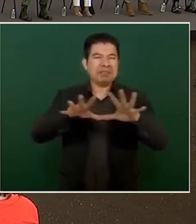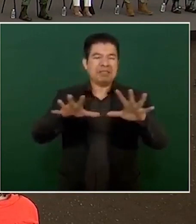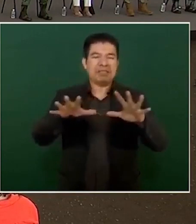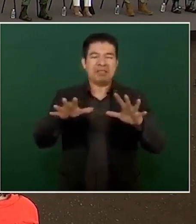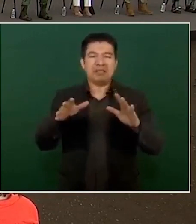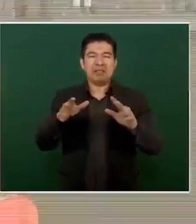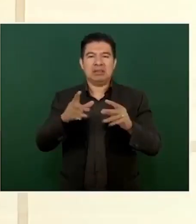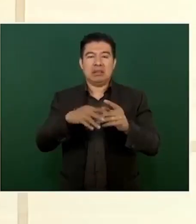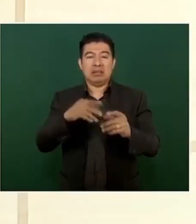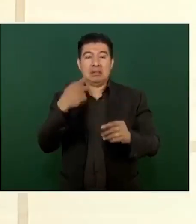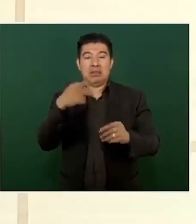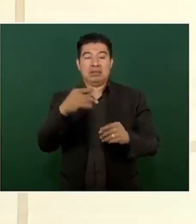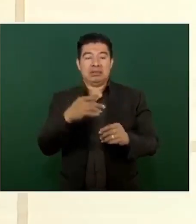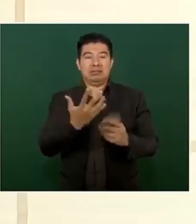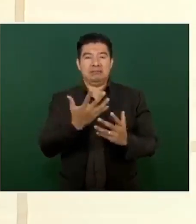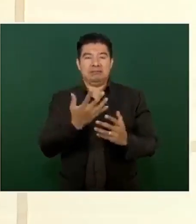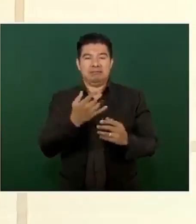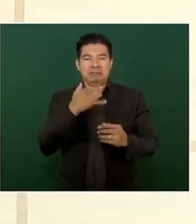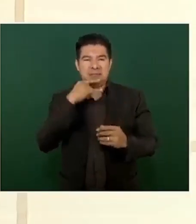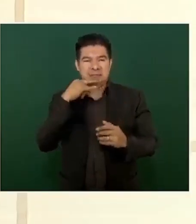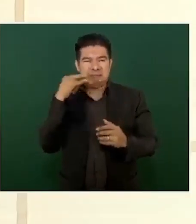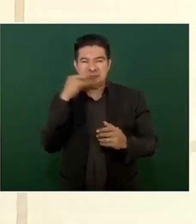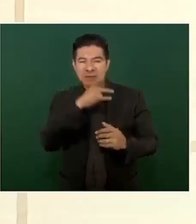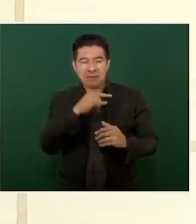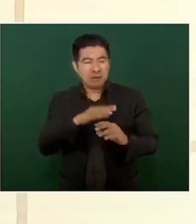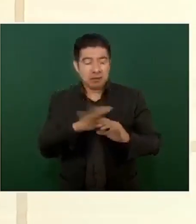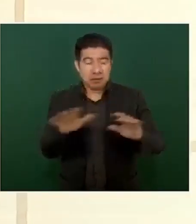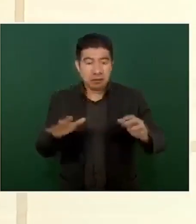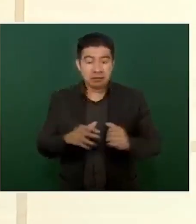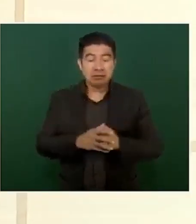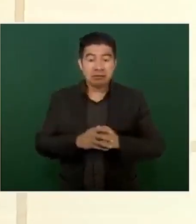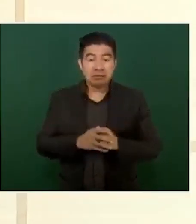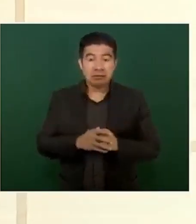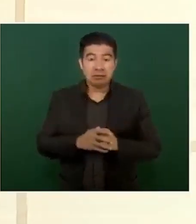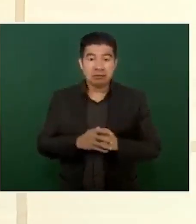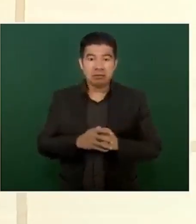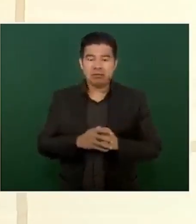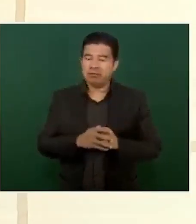Bueno también directo Es lamentable